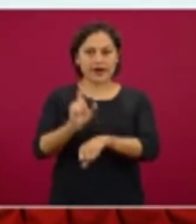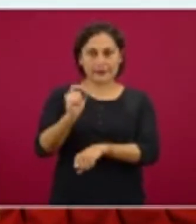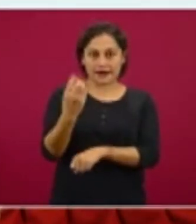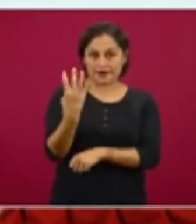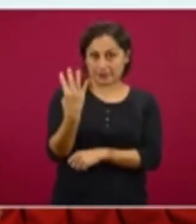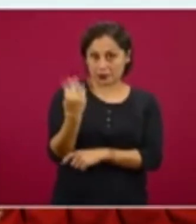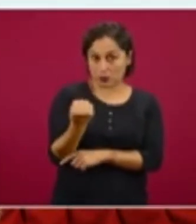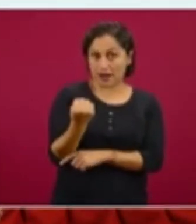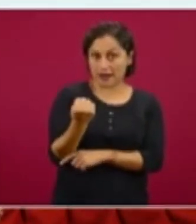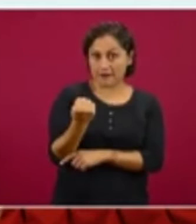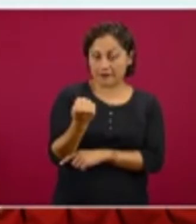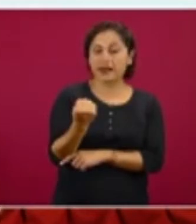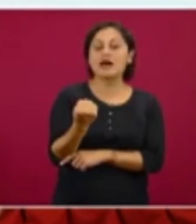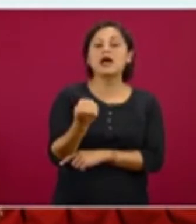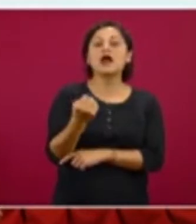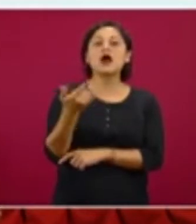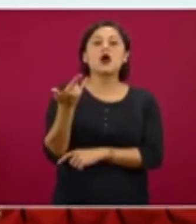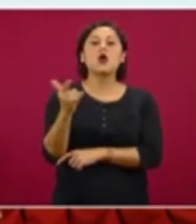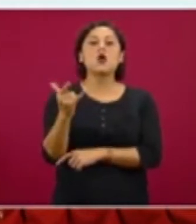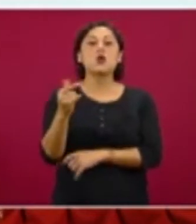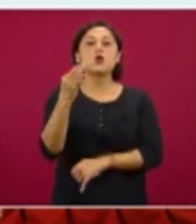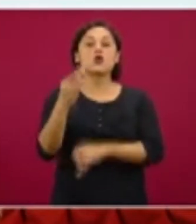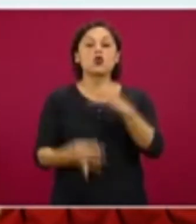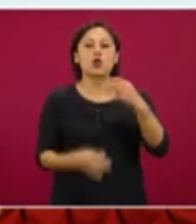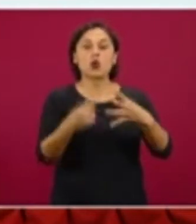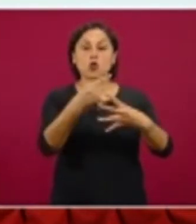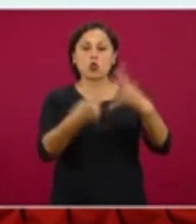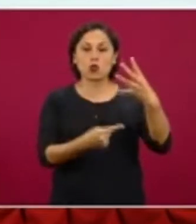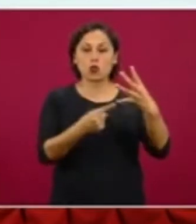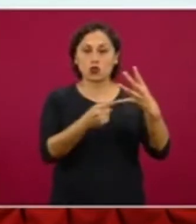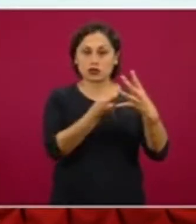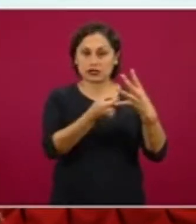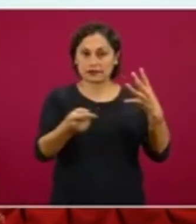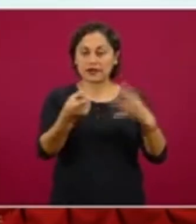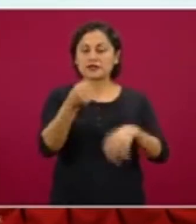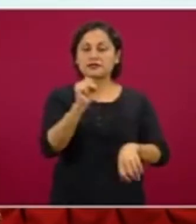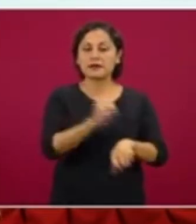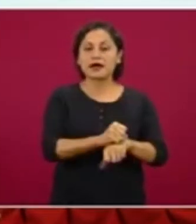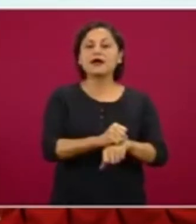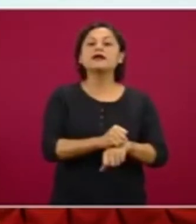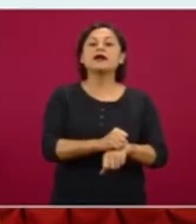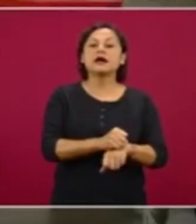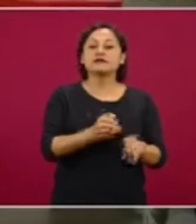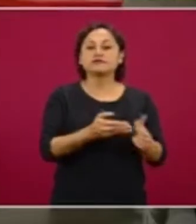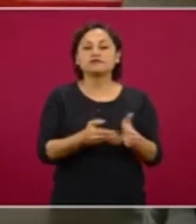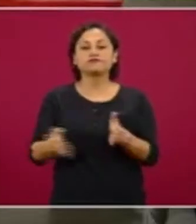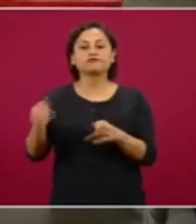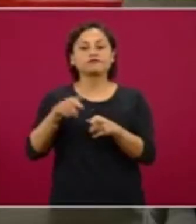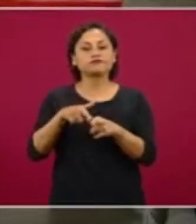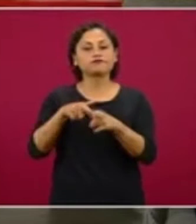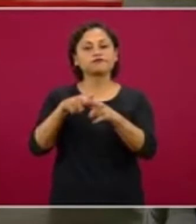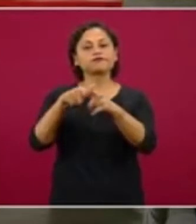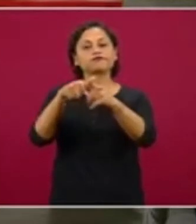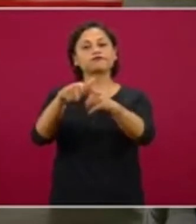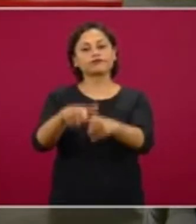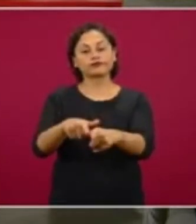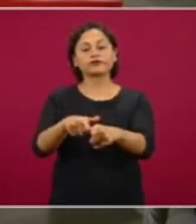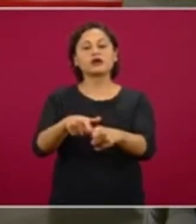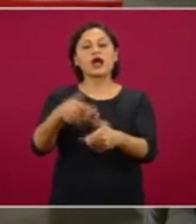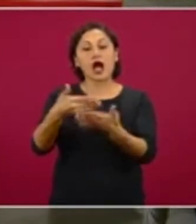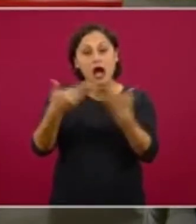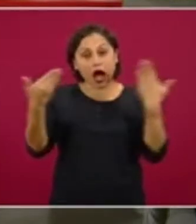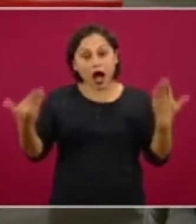semana del mes de julio y desde entonces hemos tenido una reducción sostenida, excepto esta variación de dos puntos